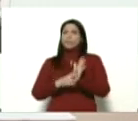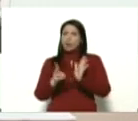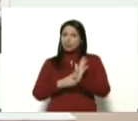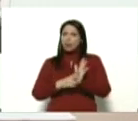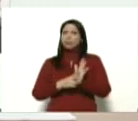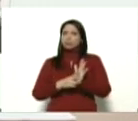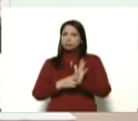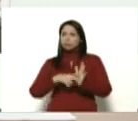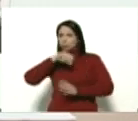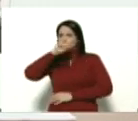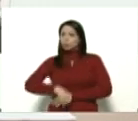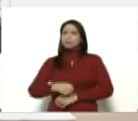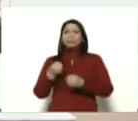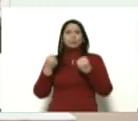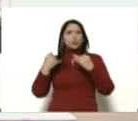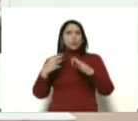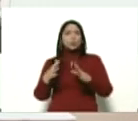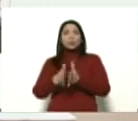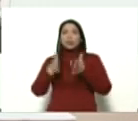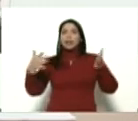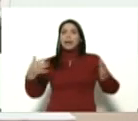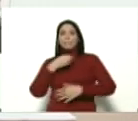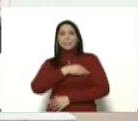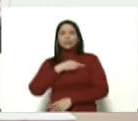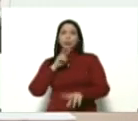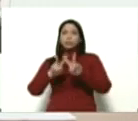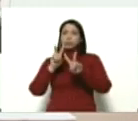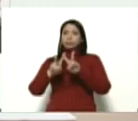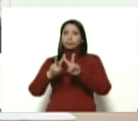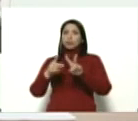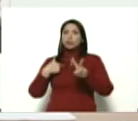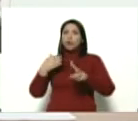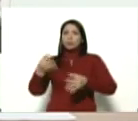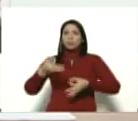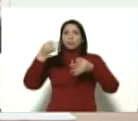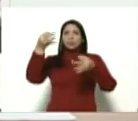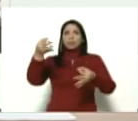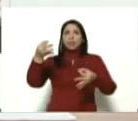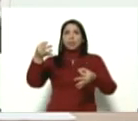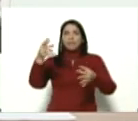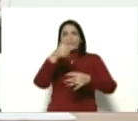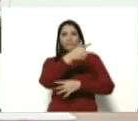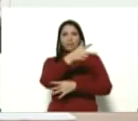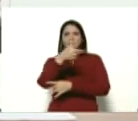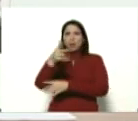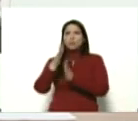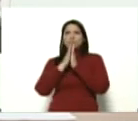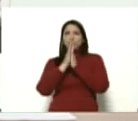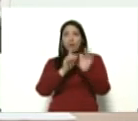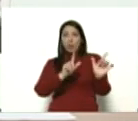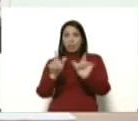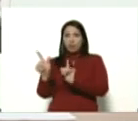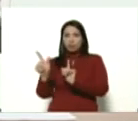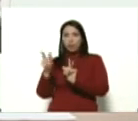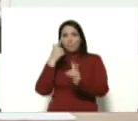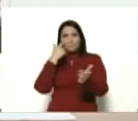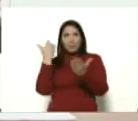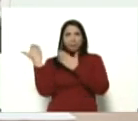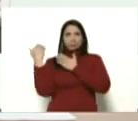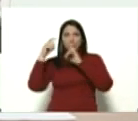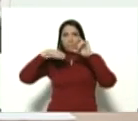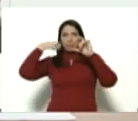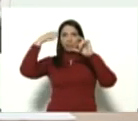gusta mucho que la gran misión se mantenga, yo voy a presentarles un video, ¿está listo el video de escalona? Vamos a ver un video,